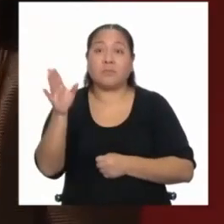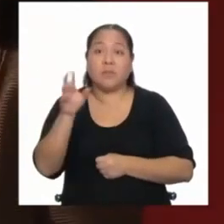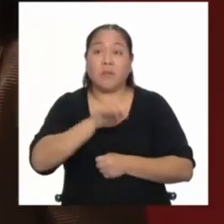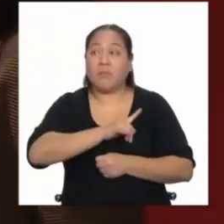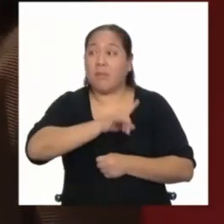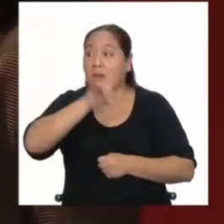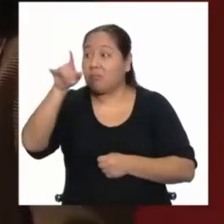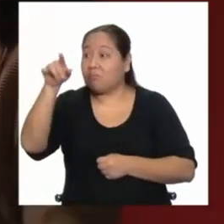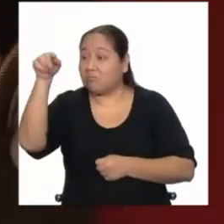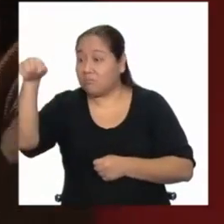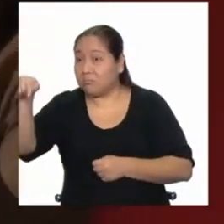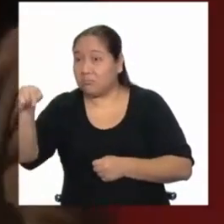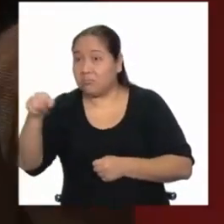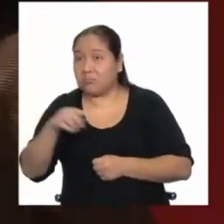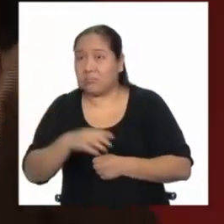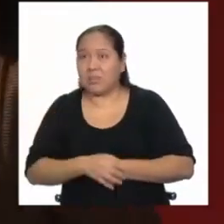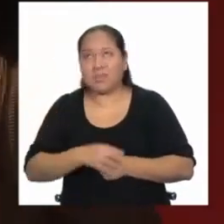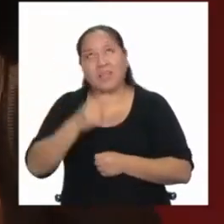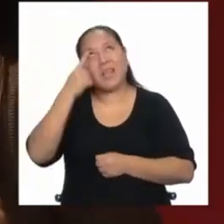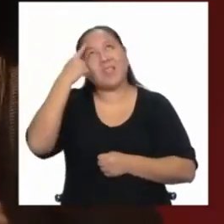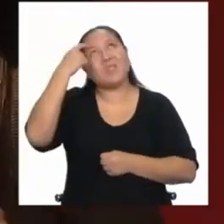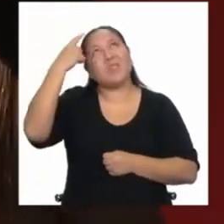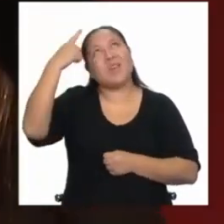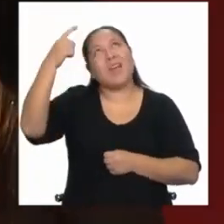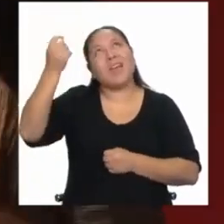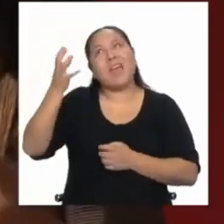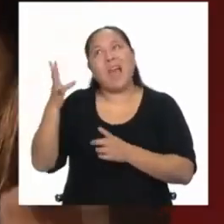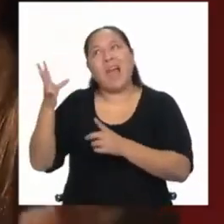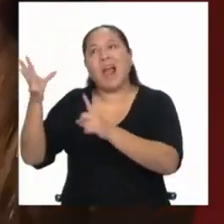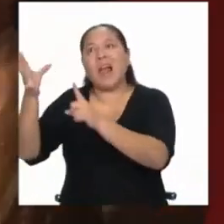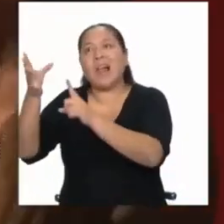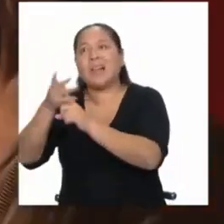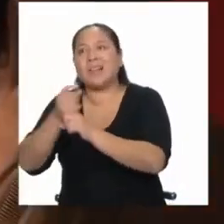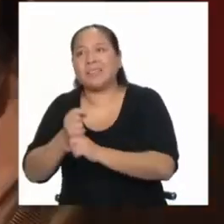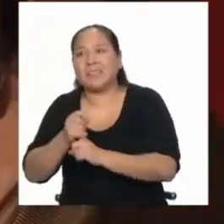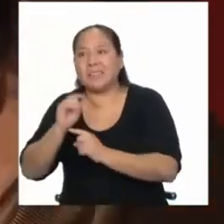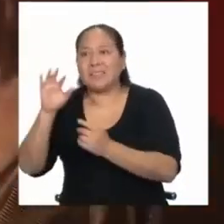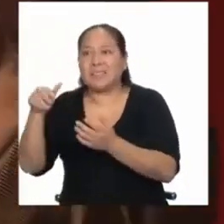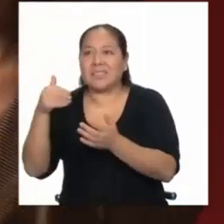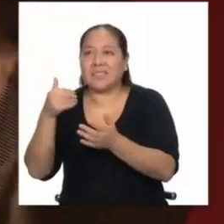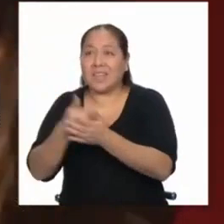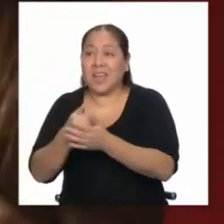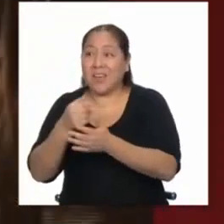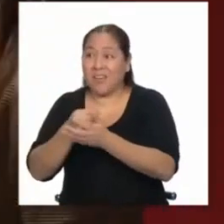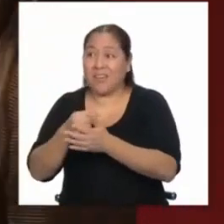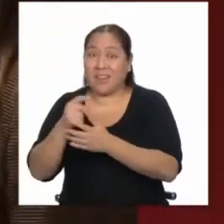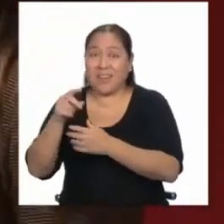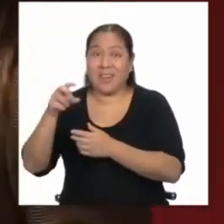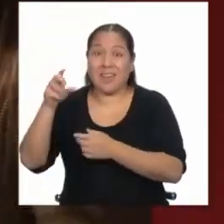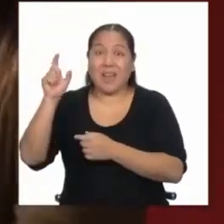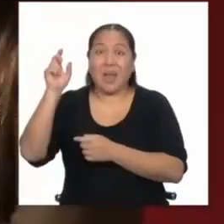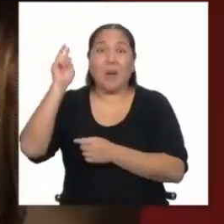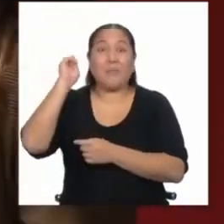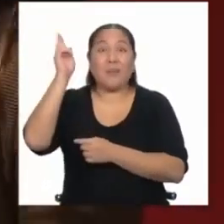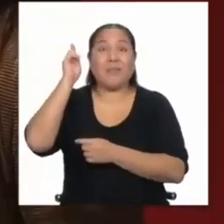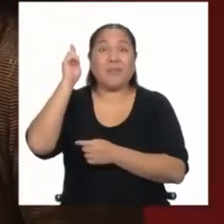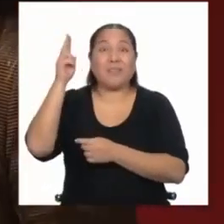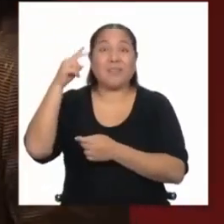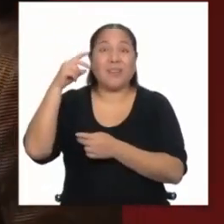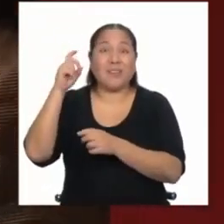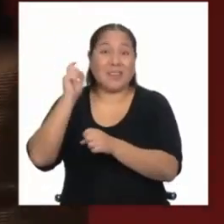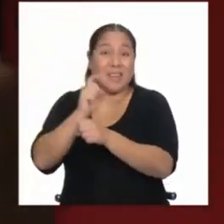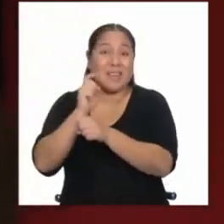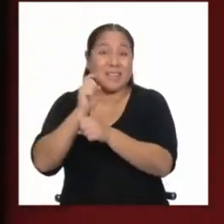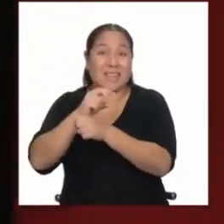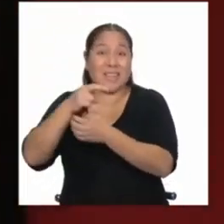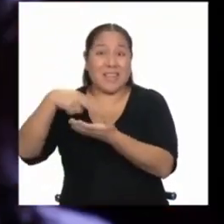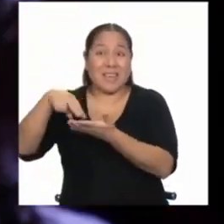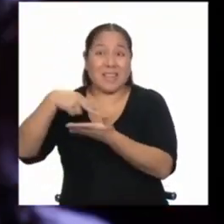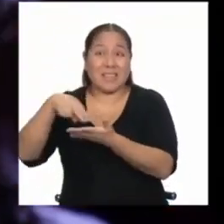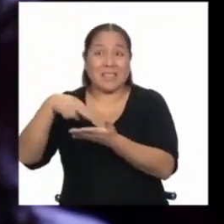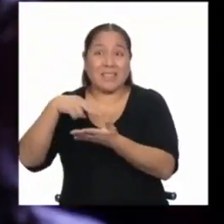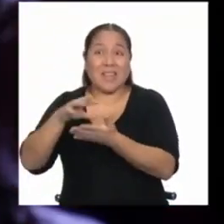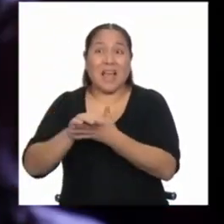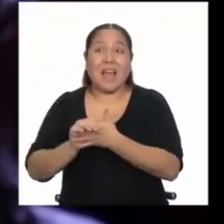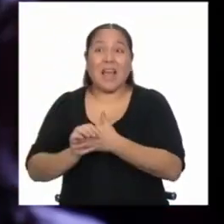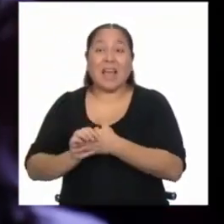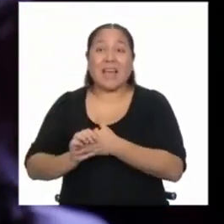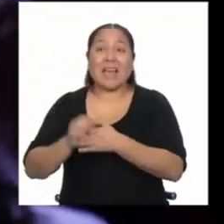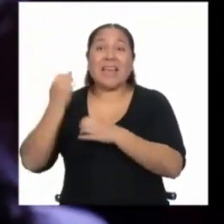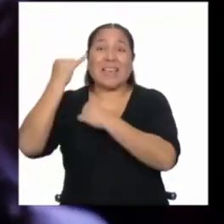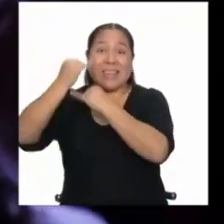viajé, ¿no? Con este sueño en la cabeza. Y llego a donde el coreógrafo internacional y le digo, hola, ¿qué tal? Tomé su clase, ¿no?